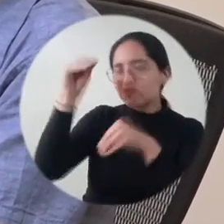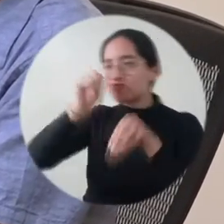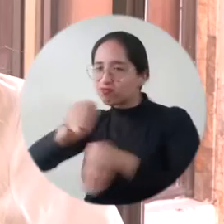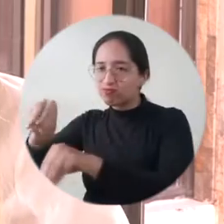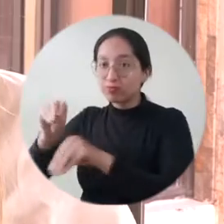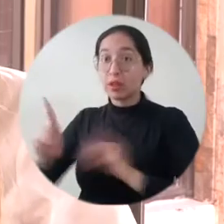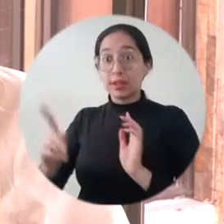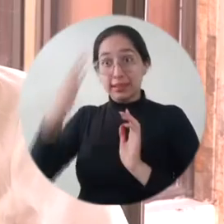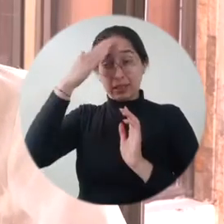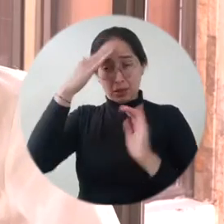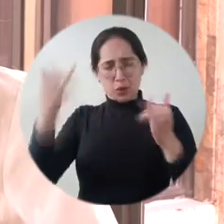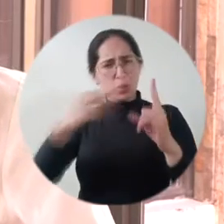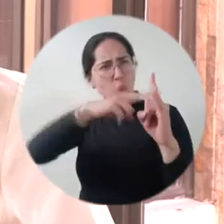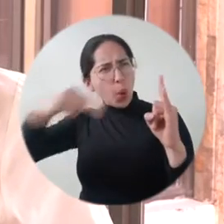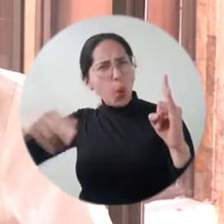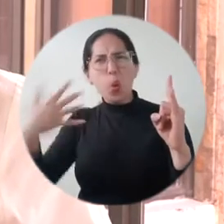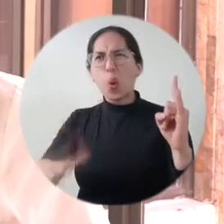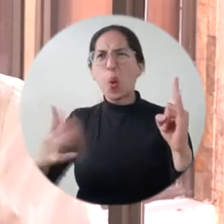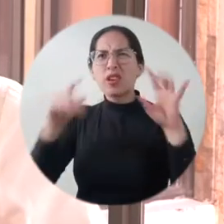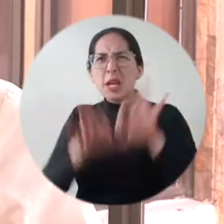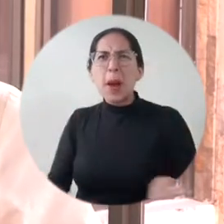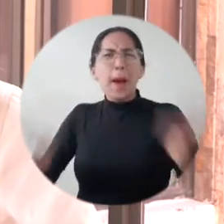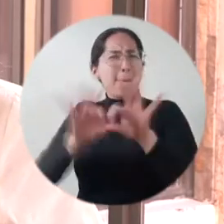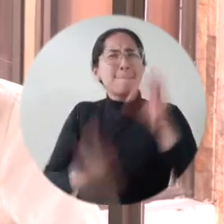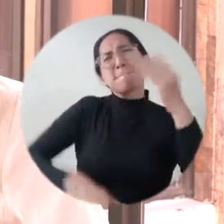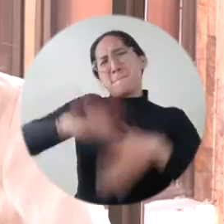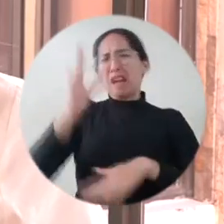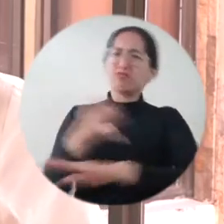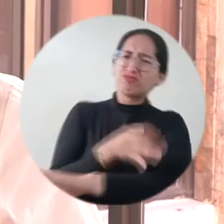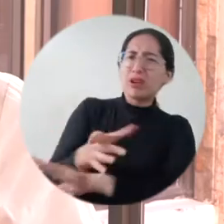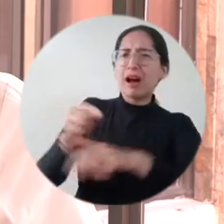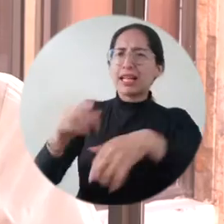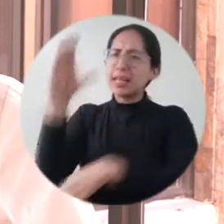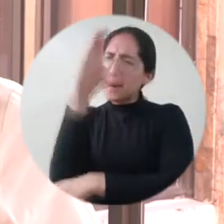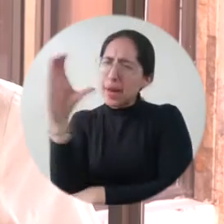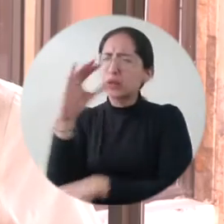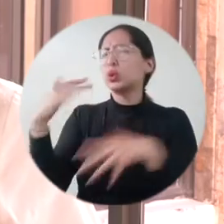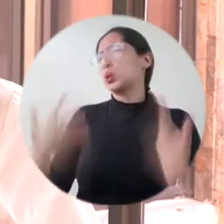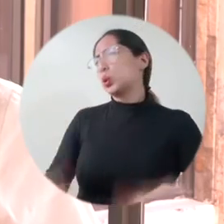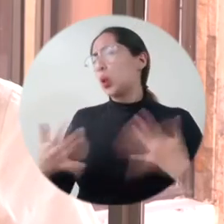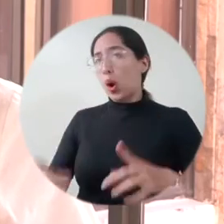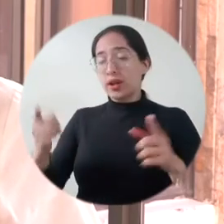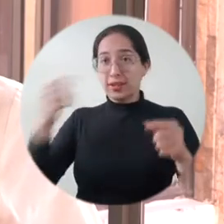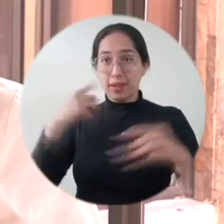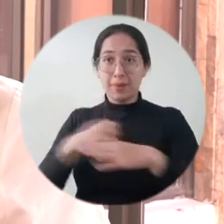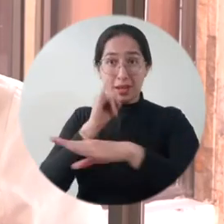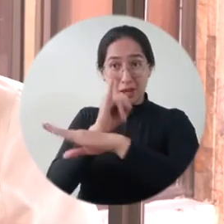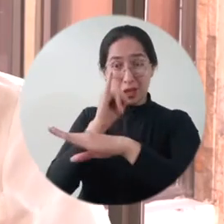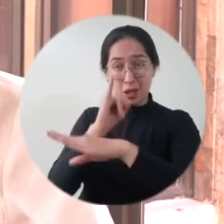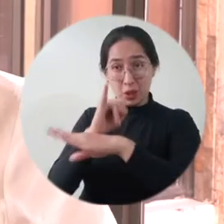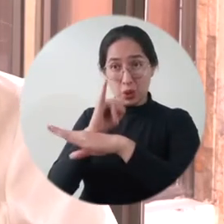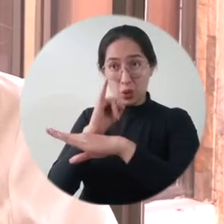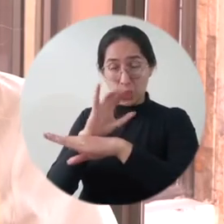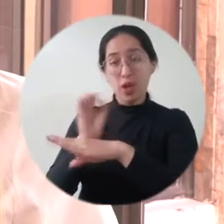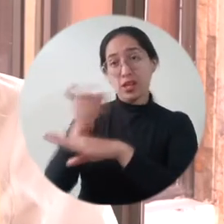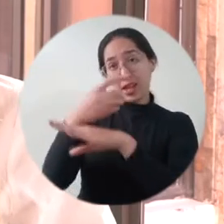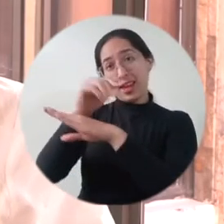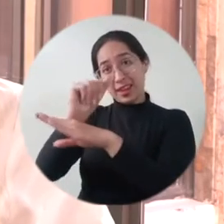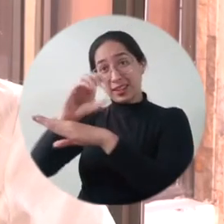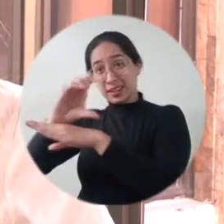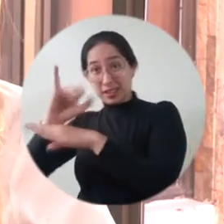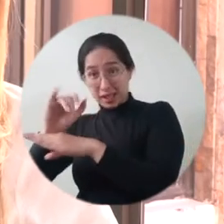Unimagdalena. Para nosotros la Universidad de Magdalena es una de las universidades más importantes que existe en este país y nosotros desde